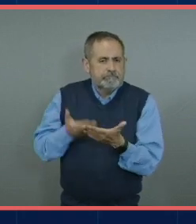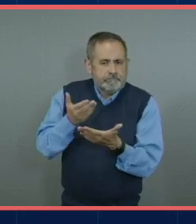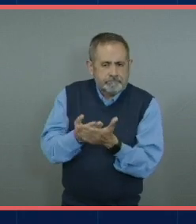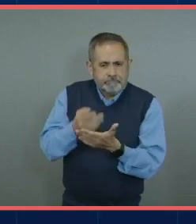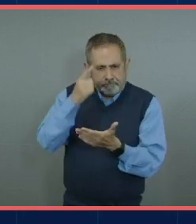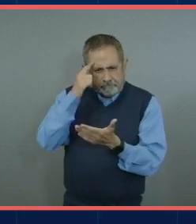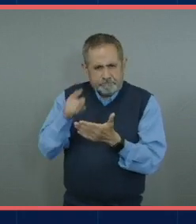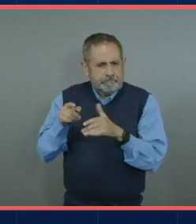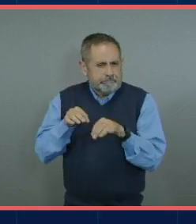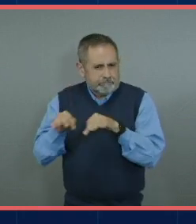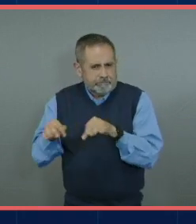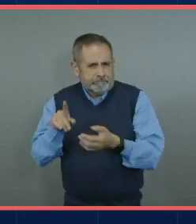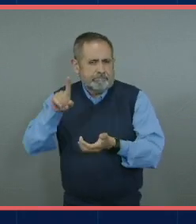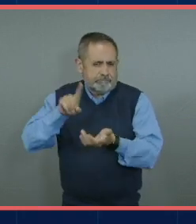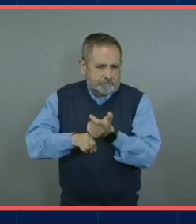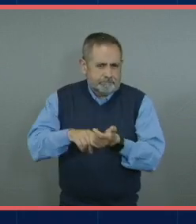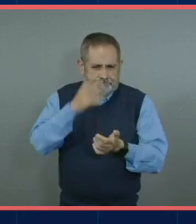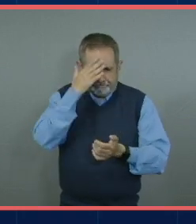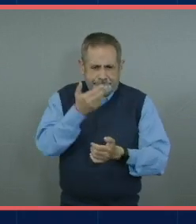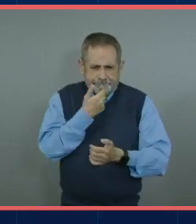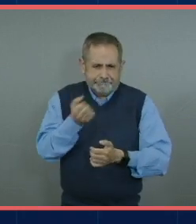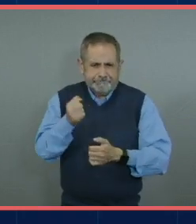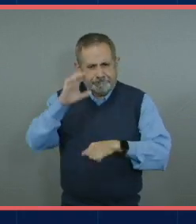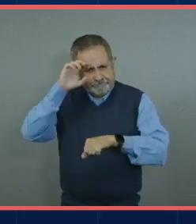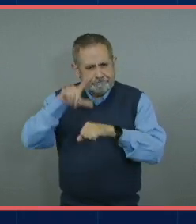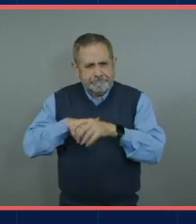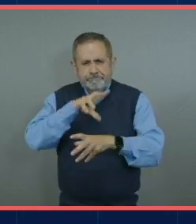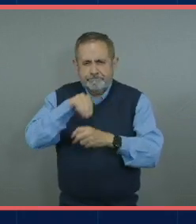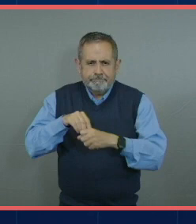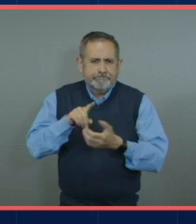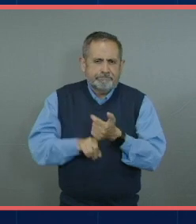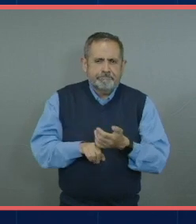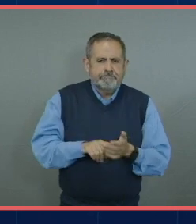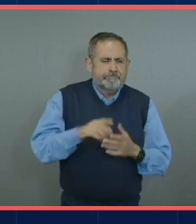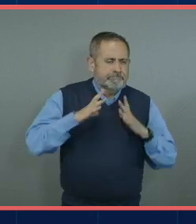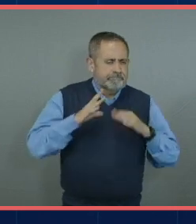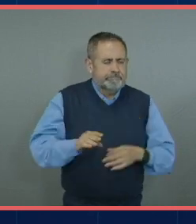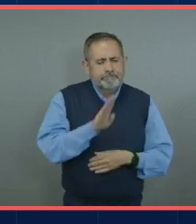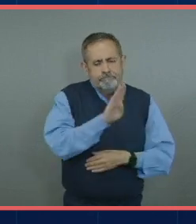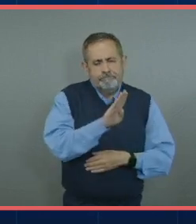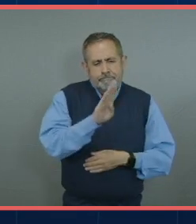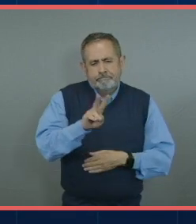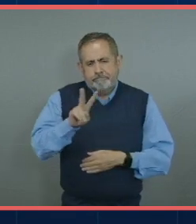el Empleado, dentro de la Dirección de Talento y Cultura, y es un gusto estar con todos ustedes el día de hoy.